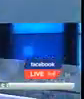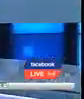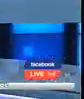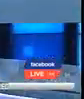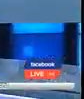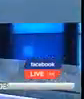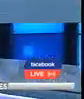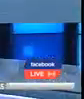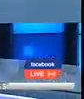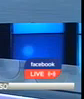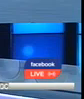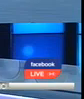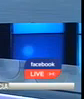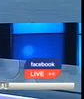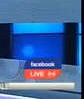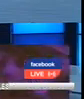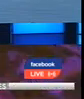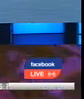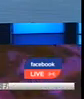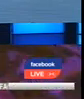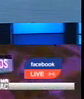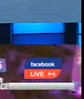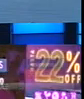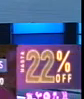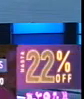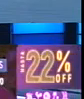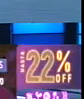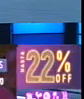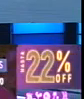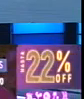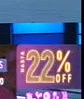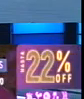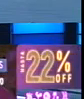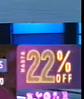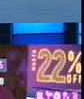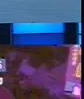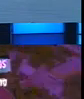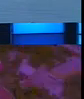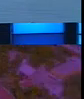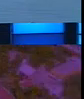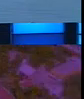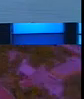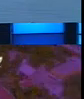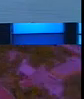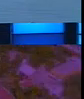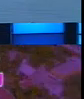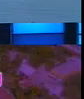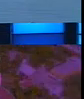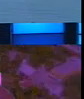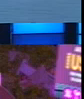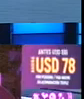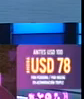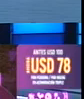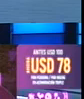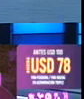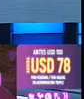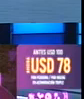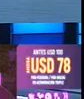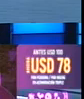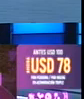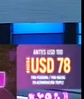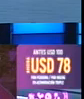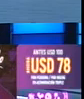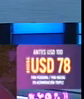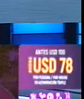Aulet de Cameron nos extendemos hasta el 12 de mayo aprovecha el 22% de descuento en Royal de Cameron